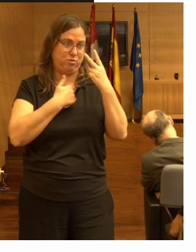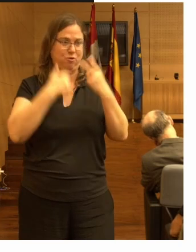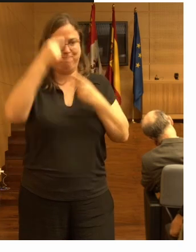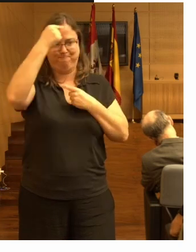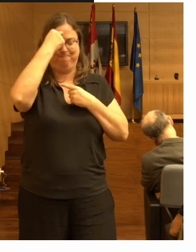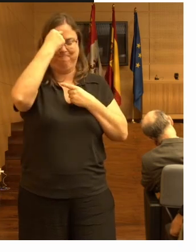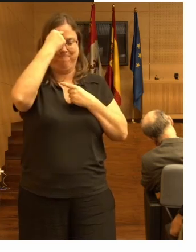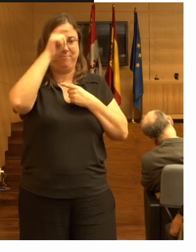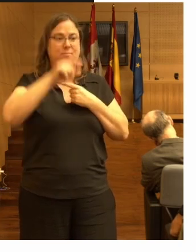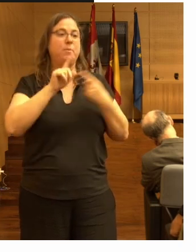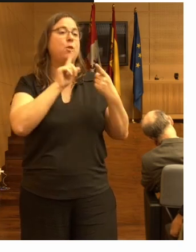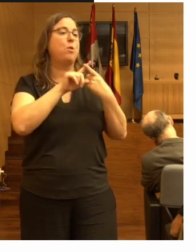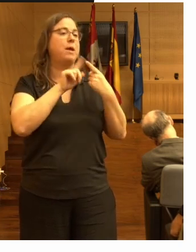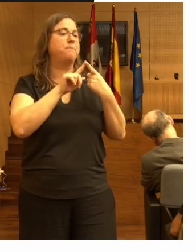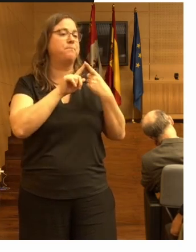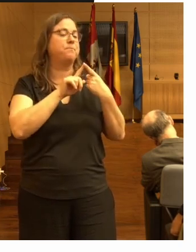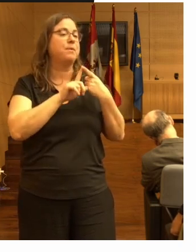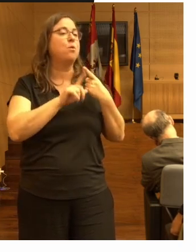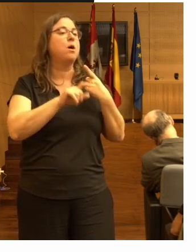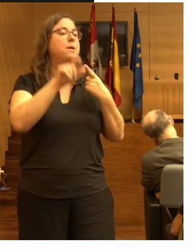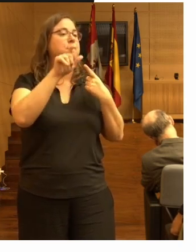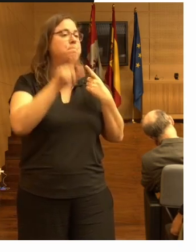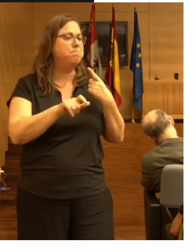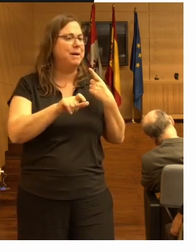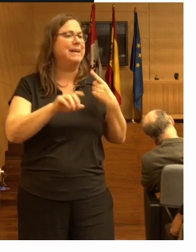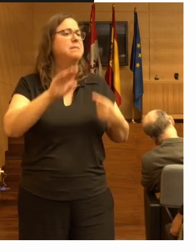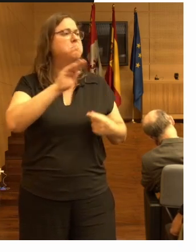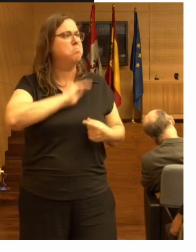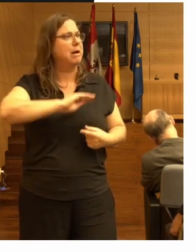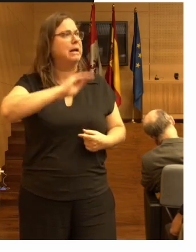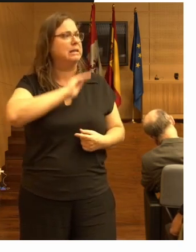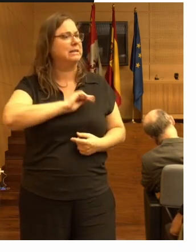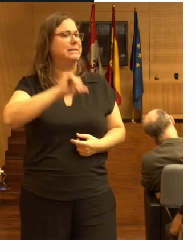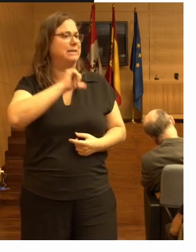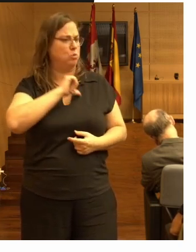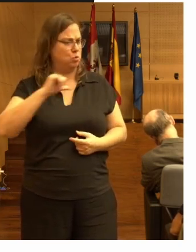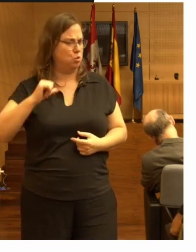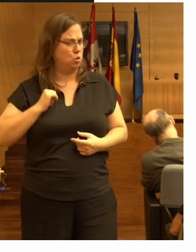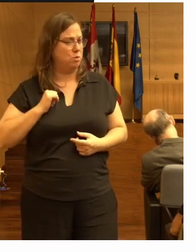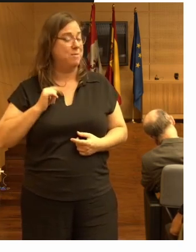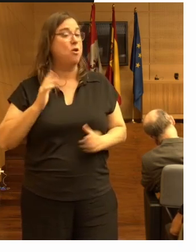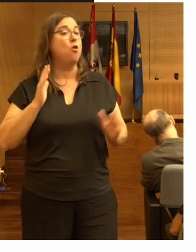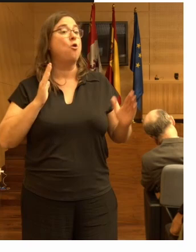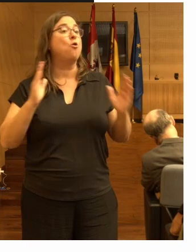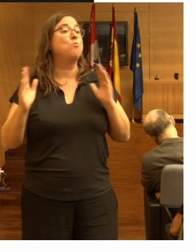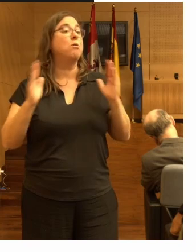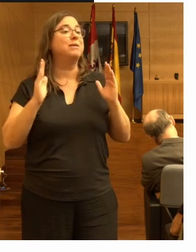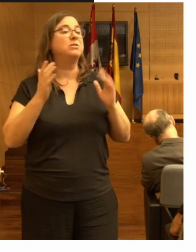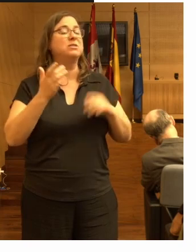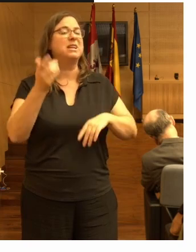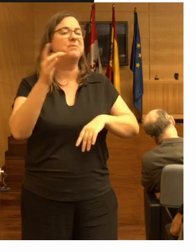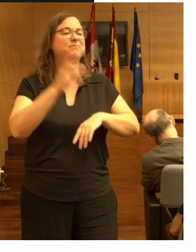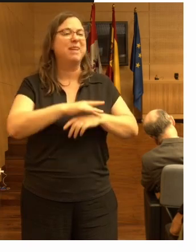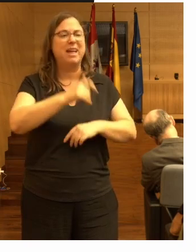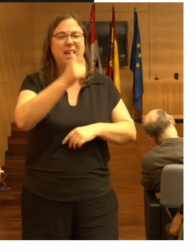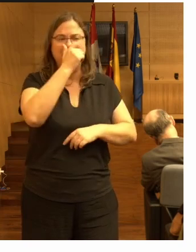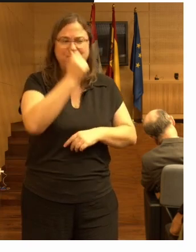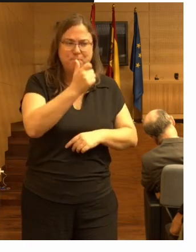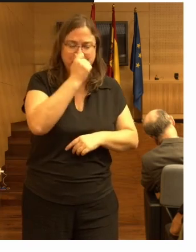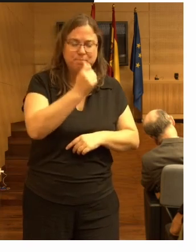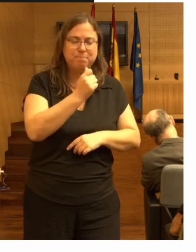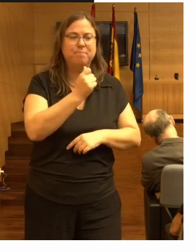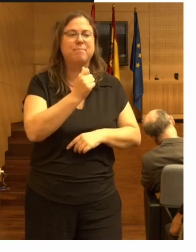tengo en mi mente uno sería una persona bastante autónoma pero que en momentos de catarro o de infección de harina